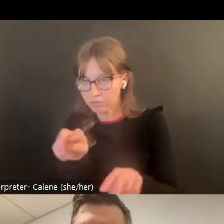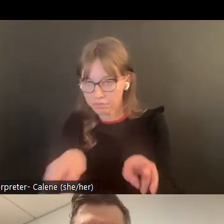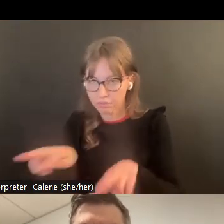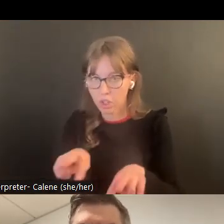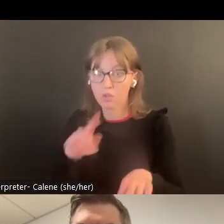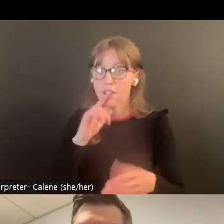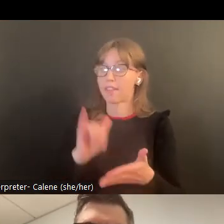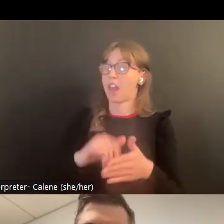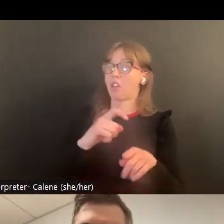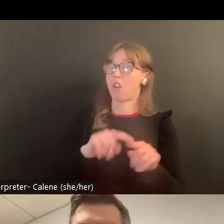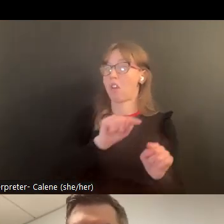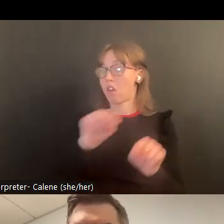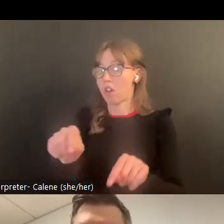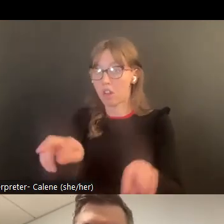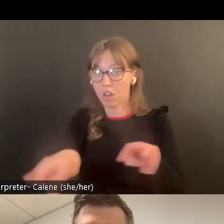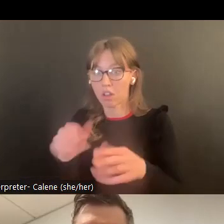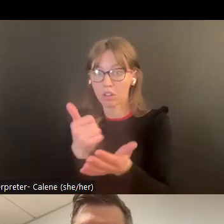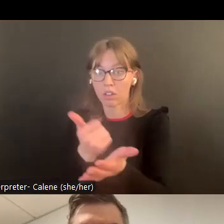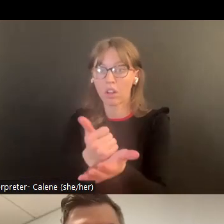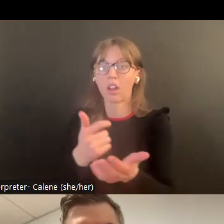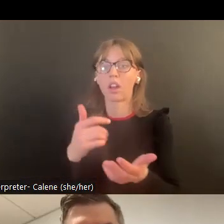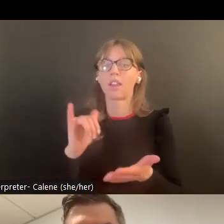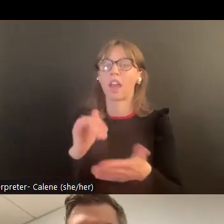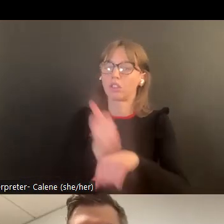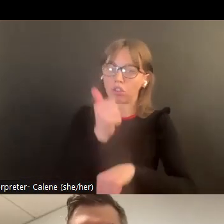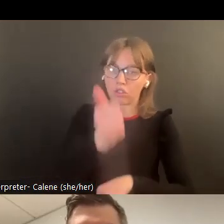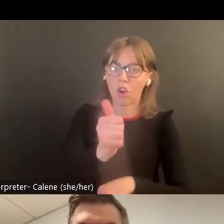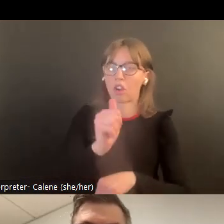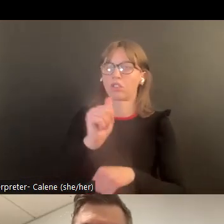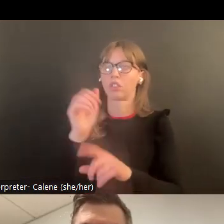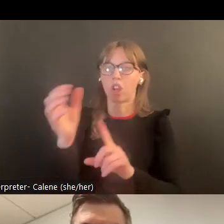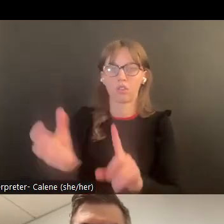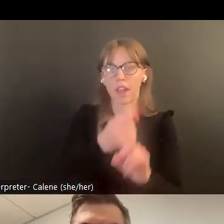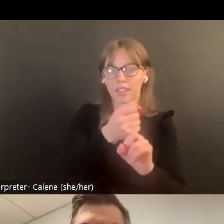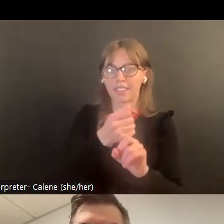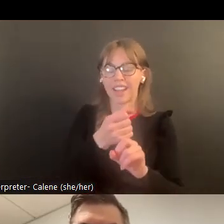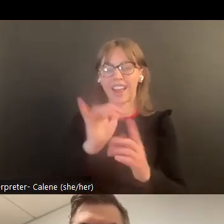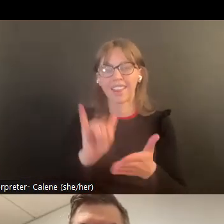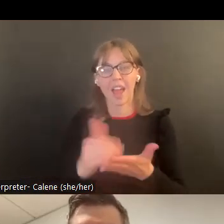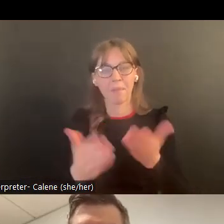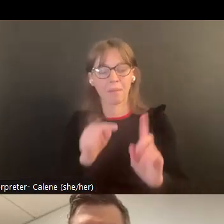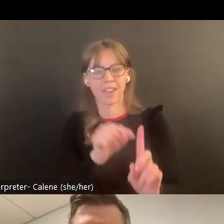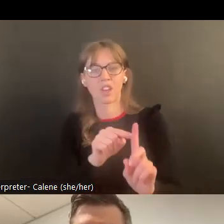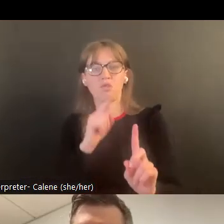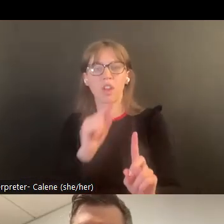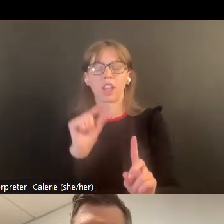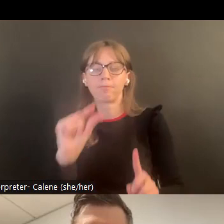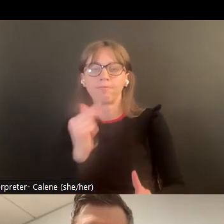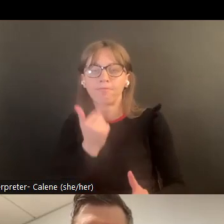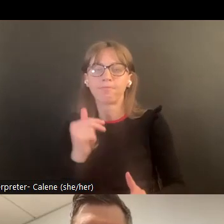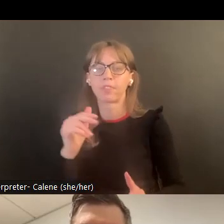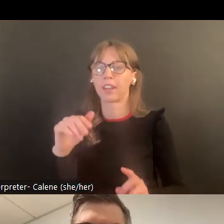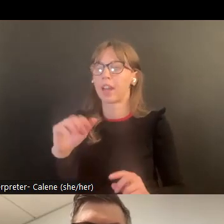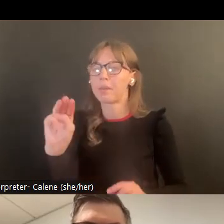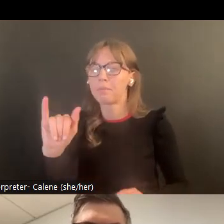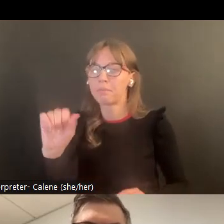para investigar es decir la llamada para el servicio en general sería como dando un cargo y un arresto sería como una